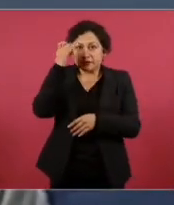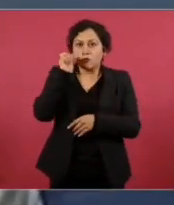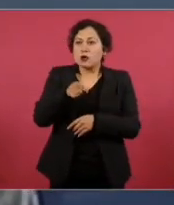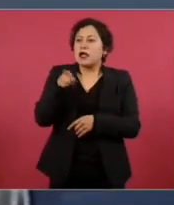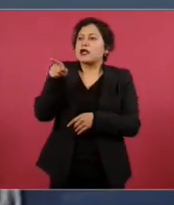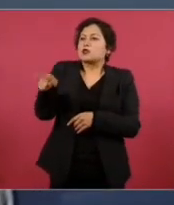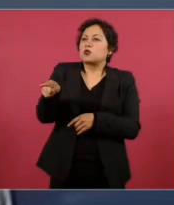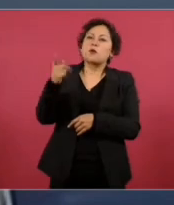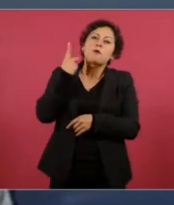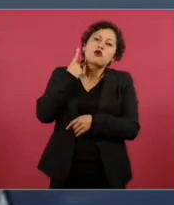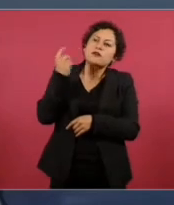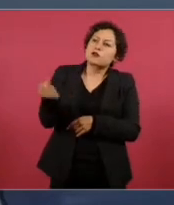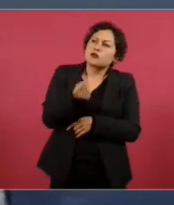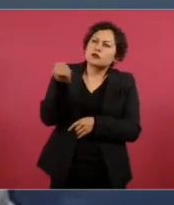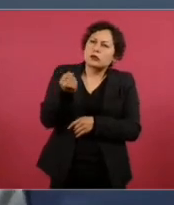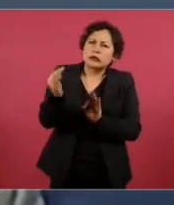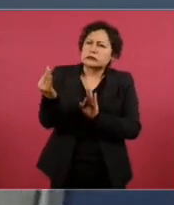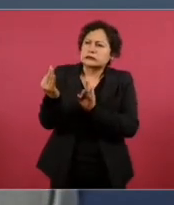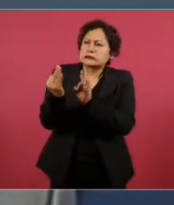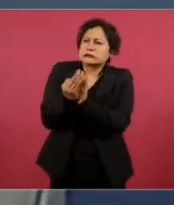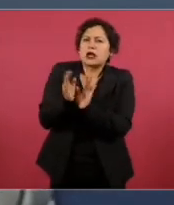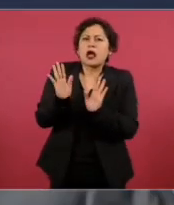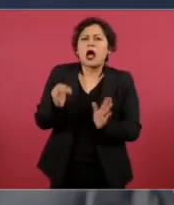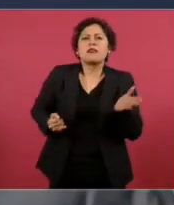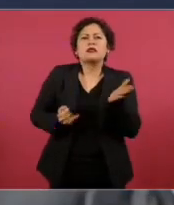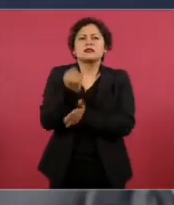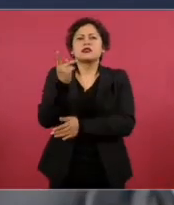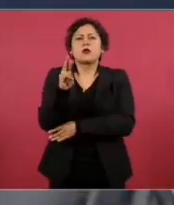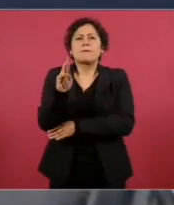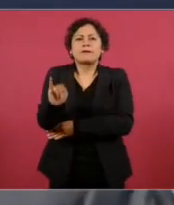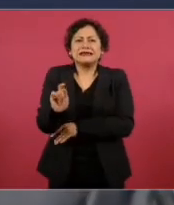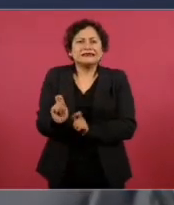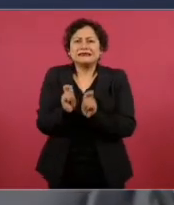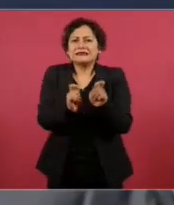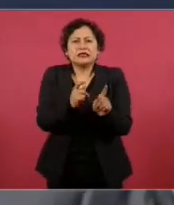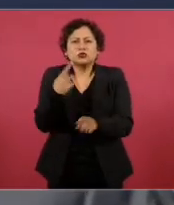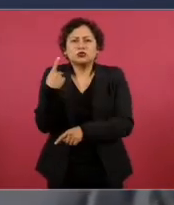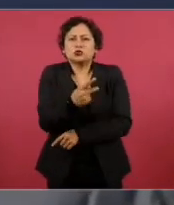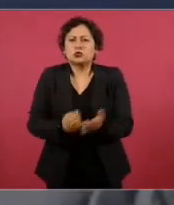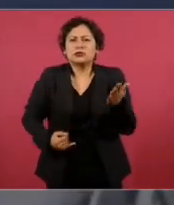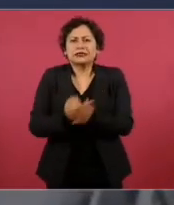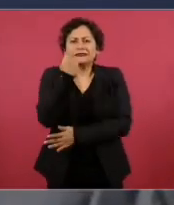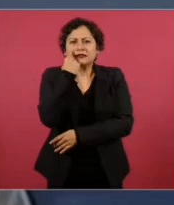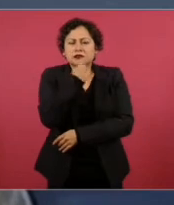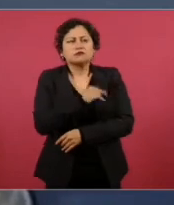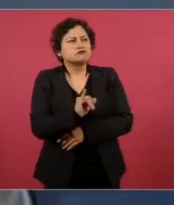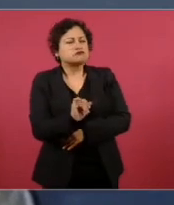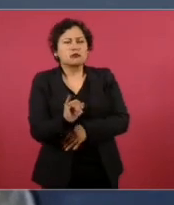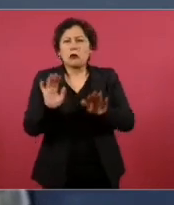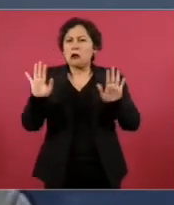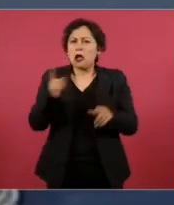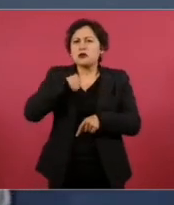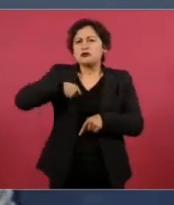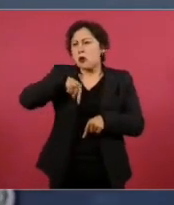política, al menos en el corto plazo, queda en manos del PRI, Andrés Manuel. Queda en manos del PRI. Aquí podremos decir lo que sea, hacer